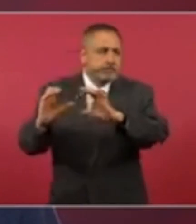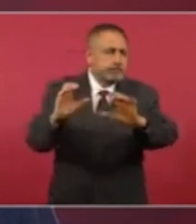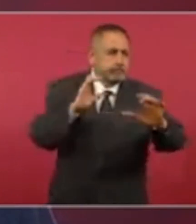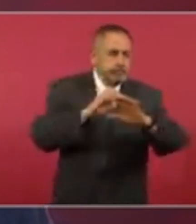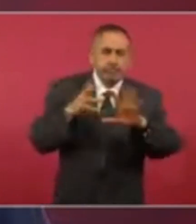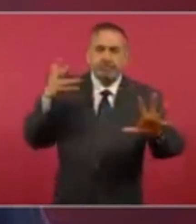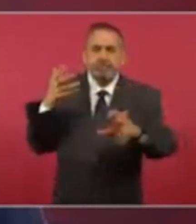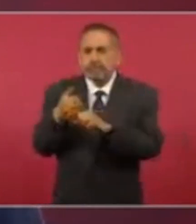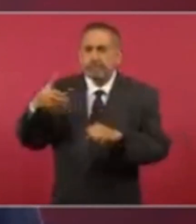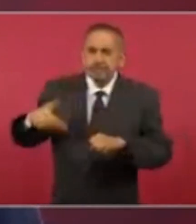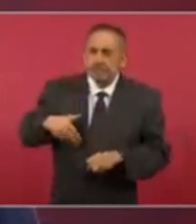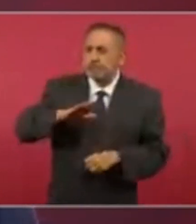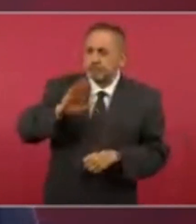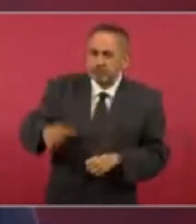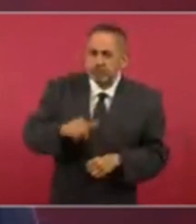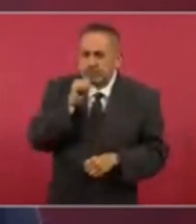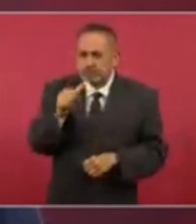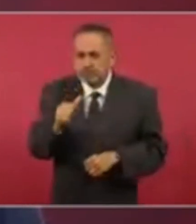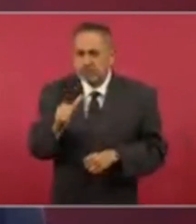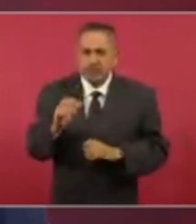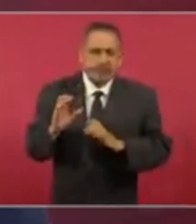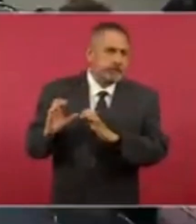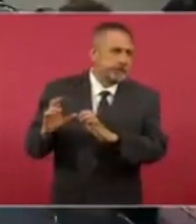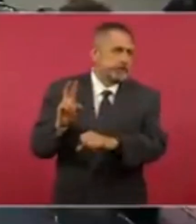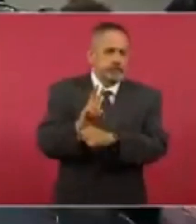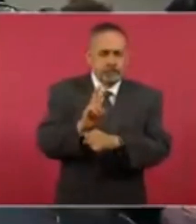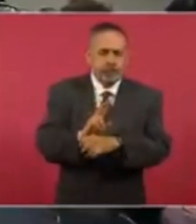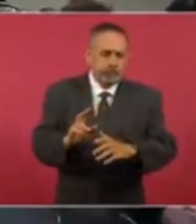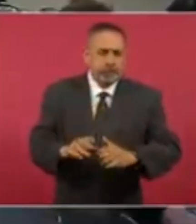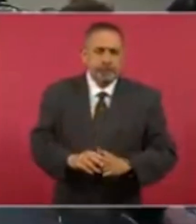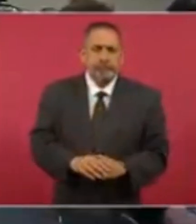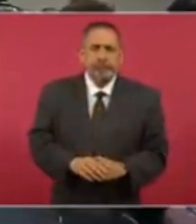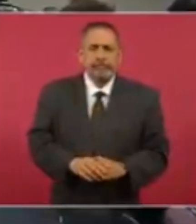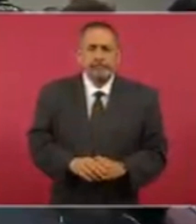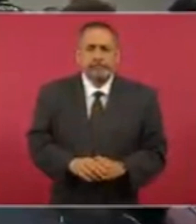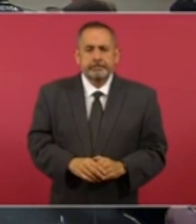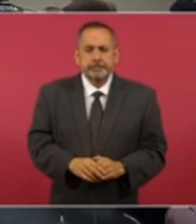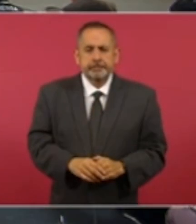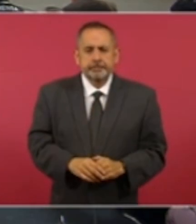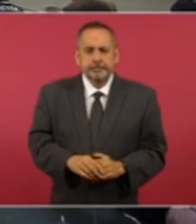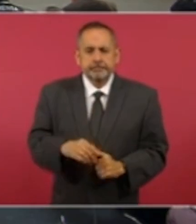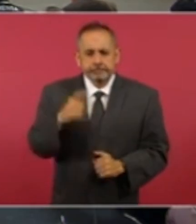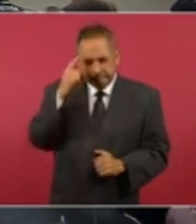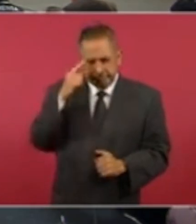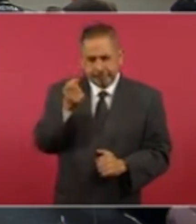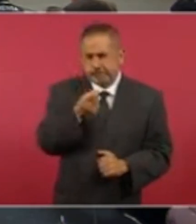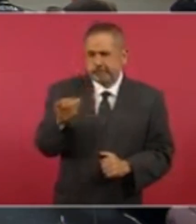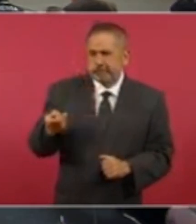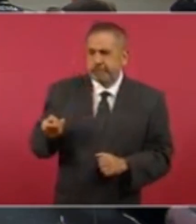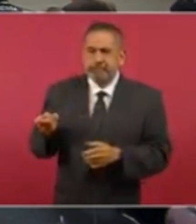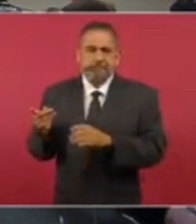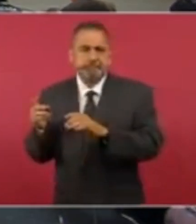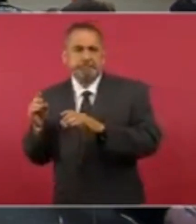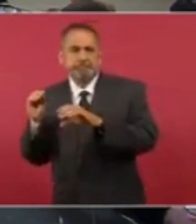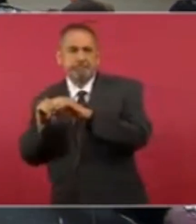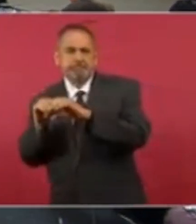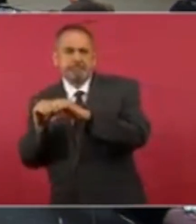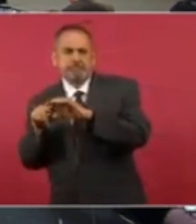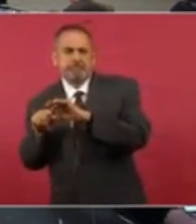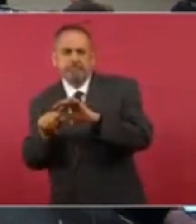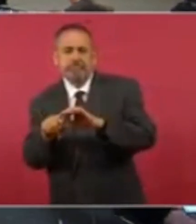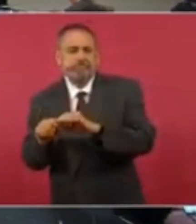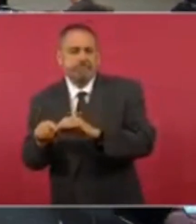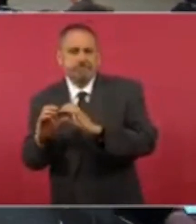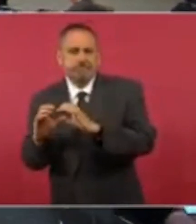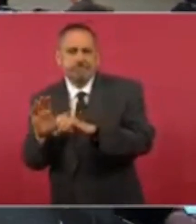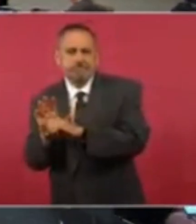en el traslado de migrantes, cuidarlos